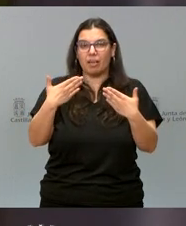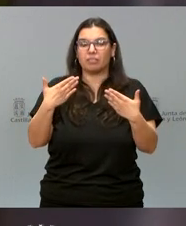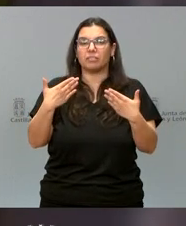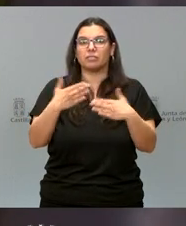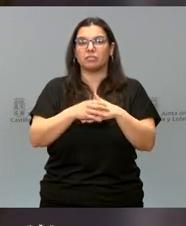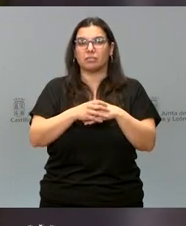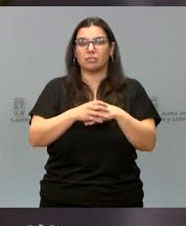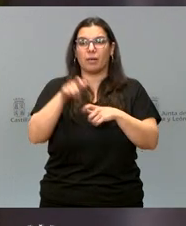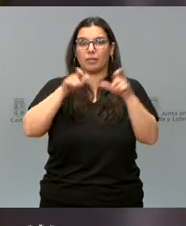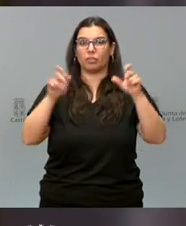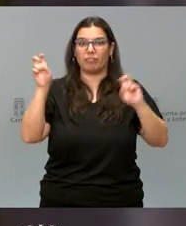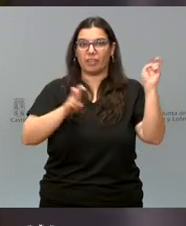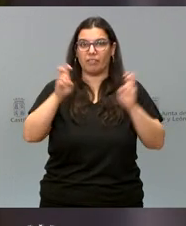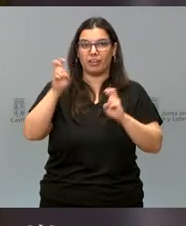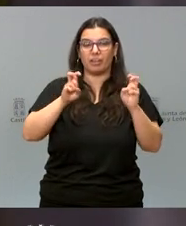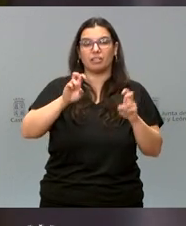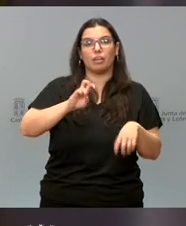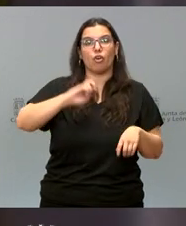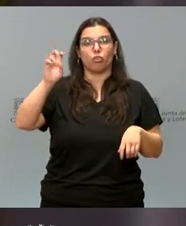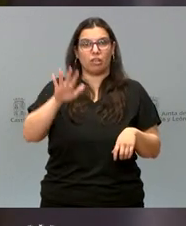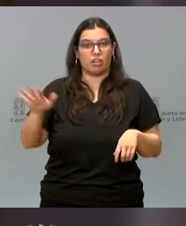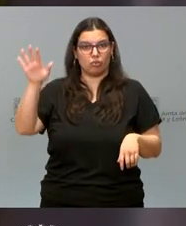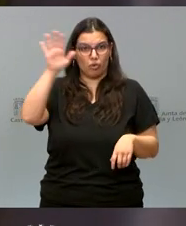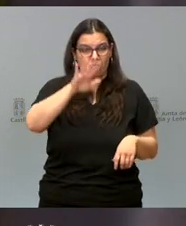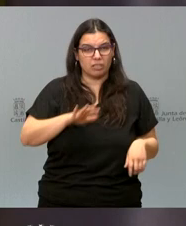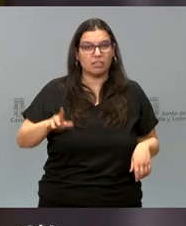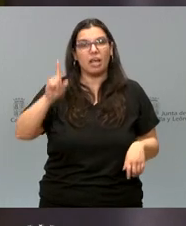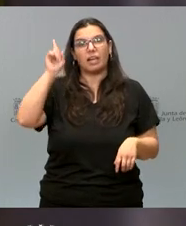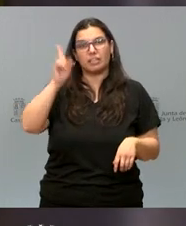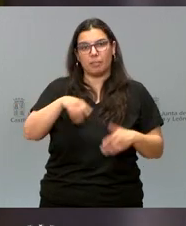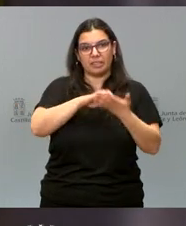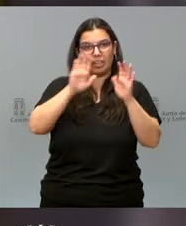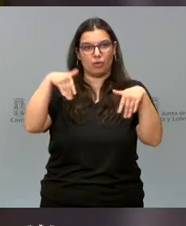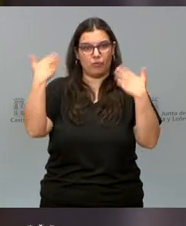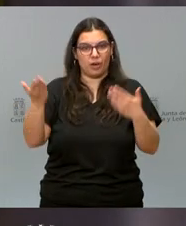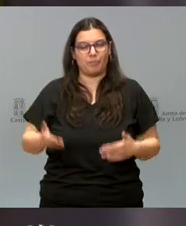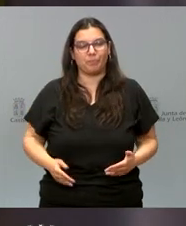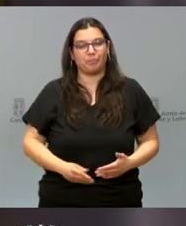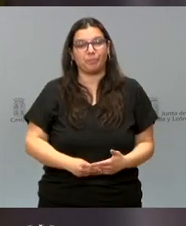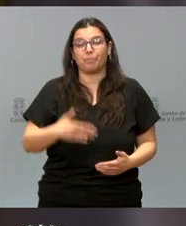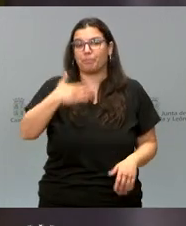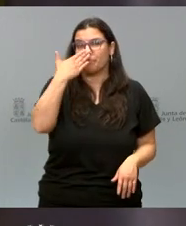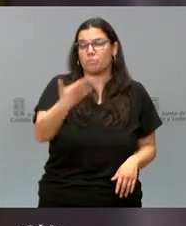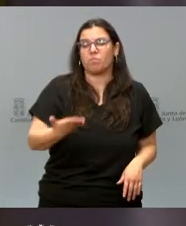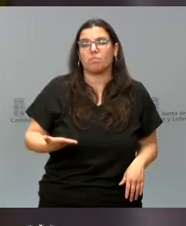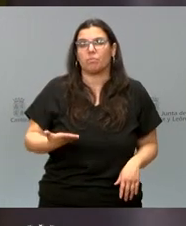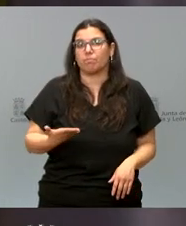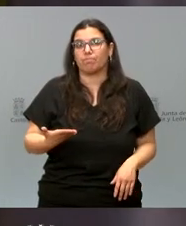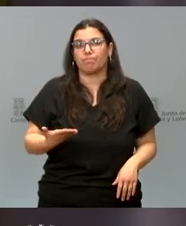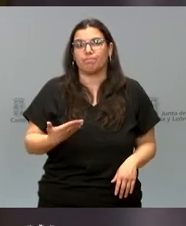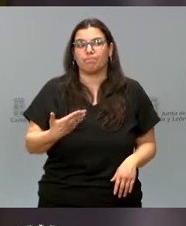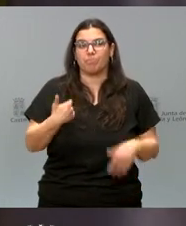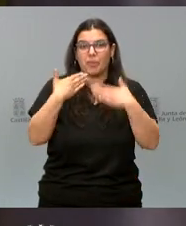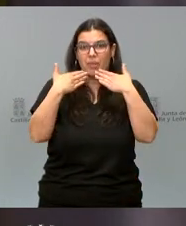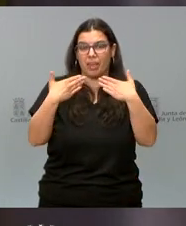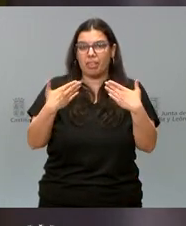habéis venido desde otros rincones, también fuera de Castilla y León. La verdad es que agradezco